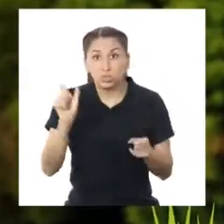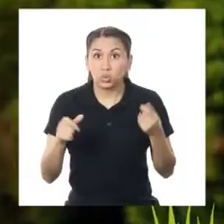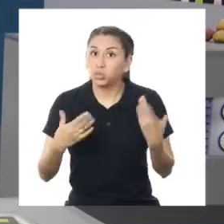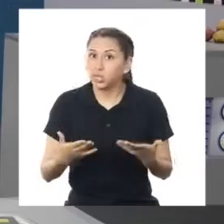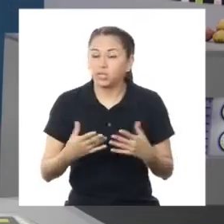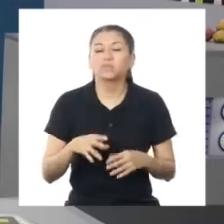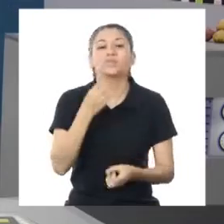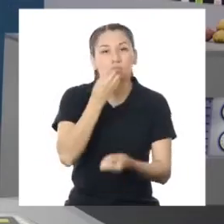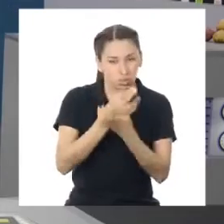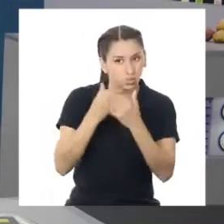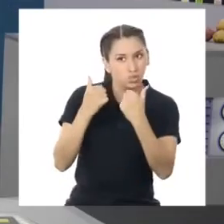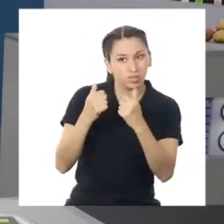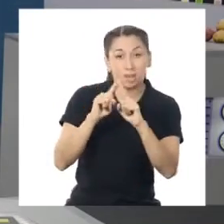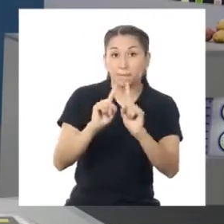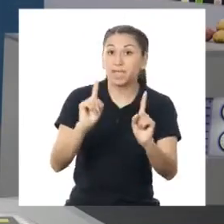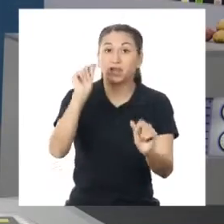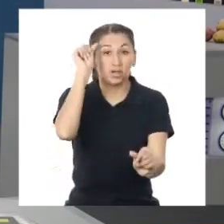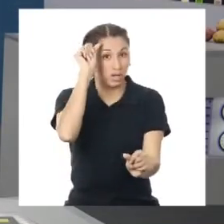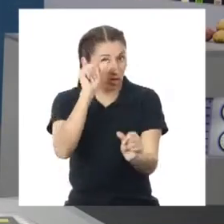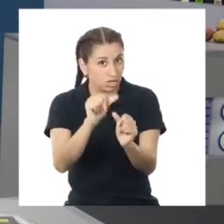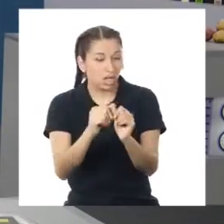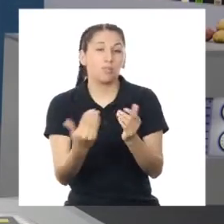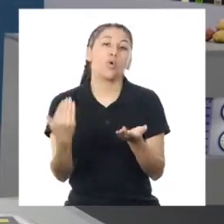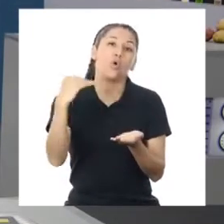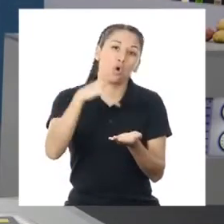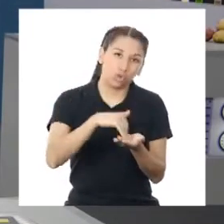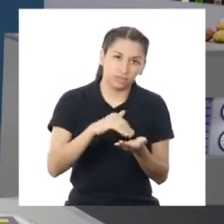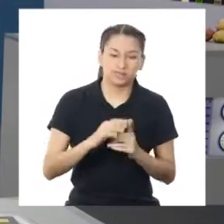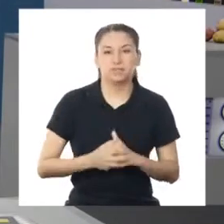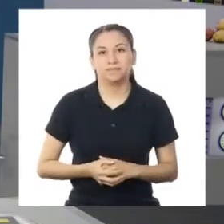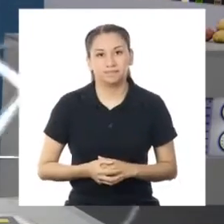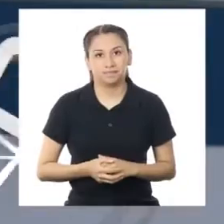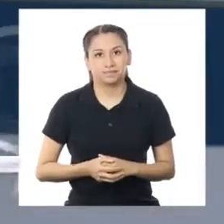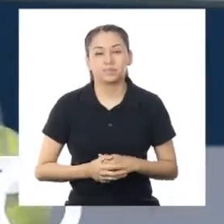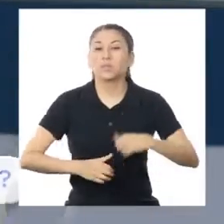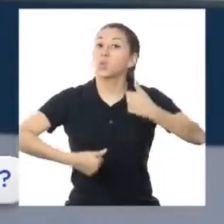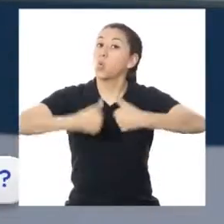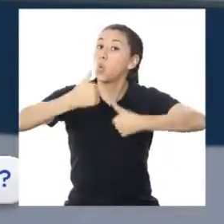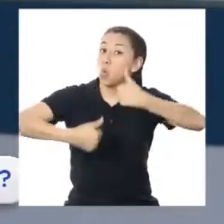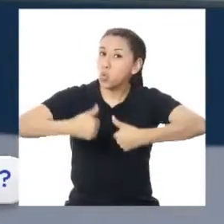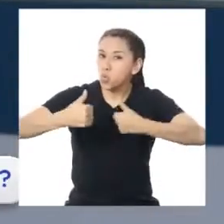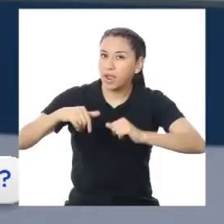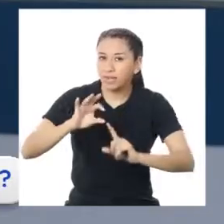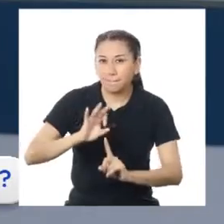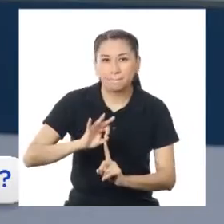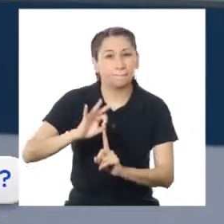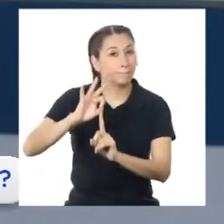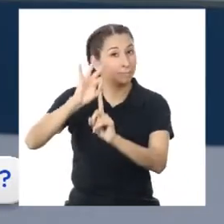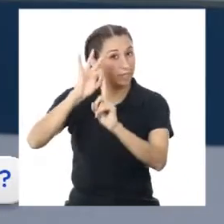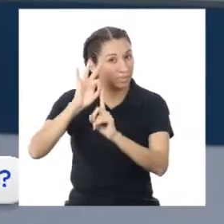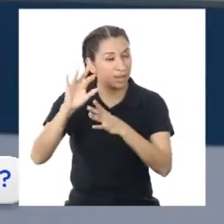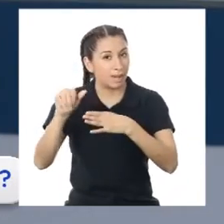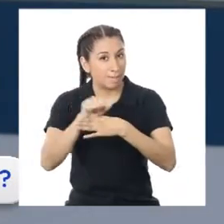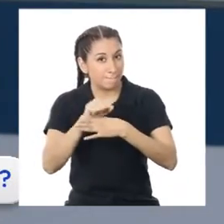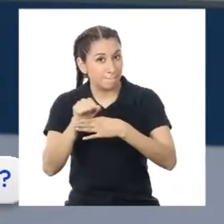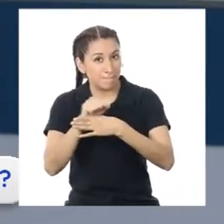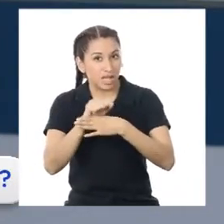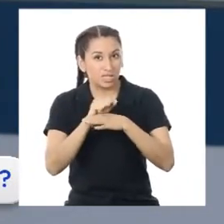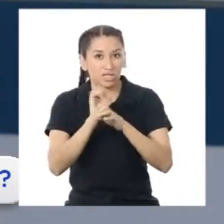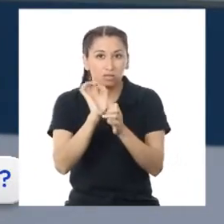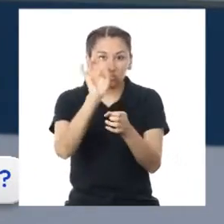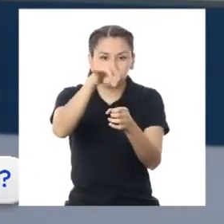Muy bien, pero recordemos nuevamente, ¿cuáles son las principales